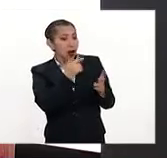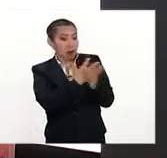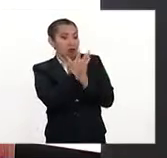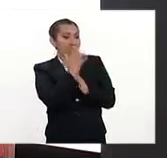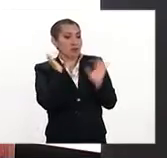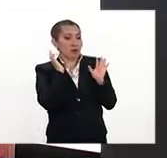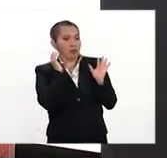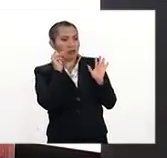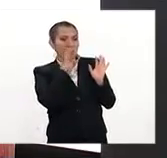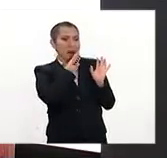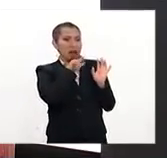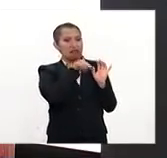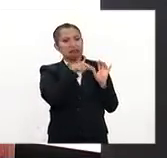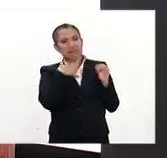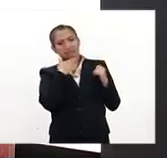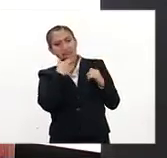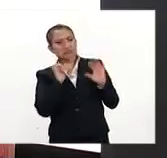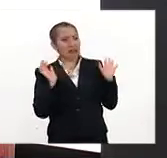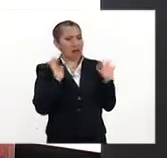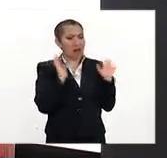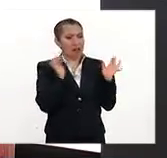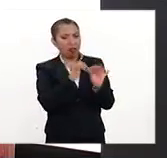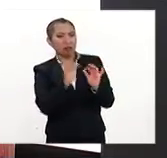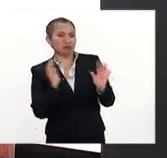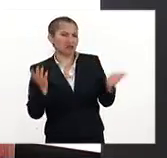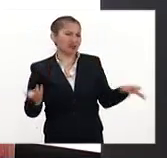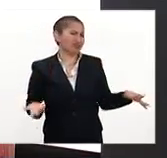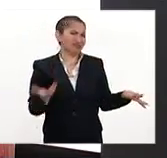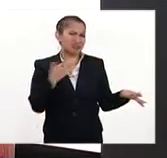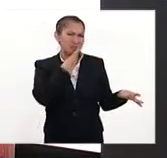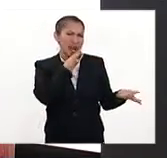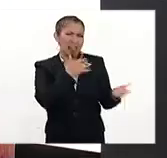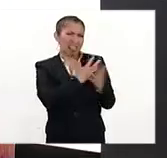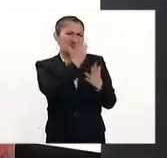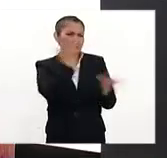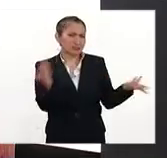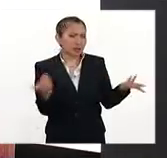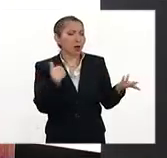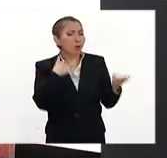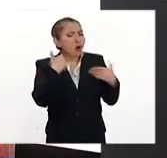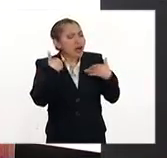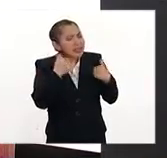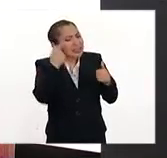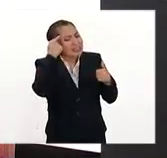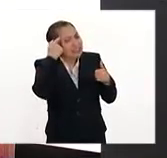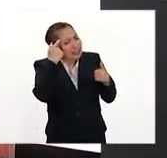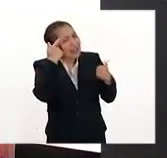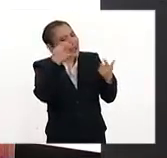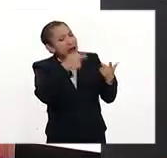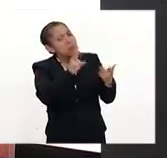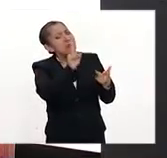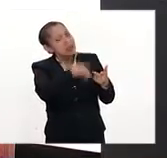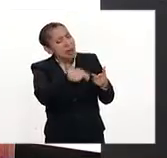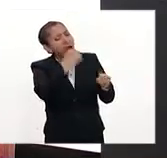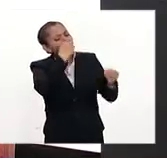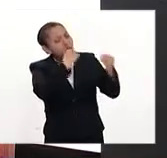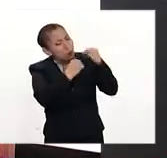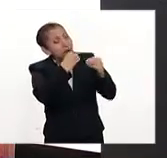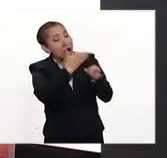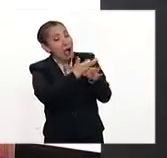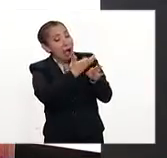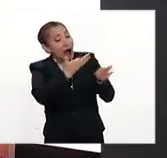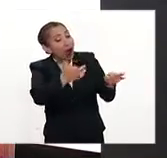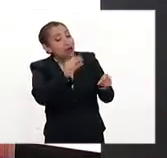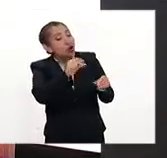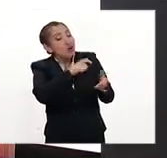también como satanizar cosas que probablemente tampoco son tan malas. Entonces, como el poder entender que realmente el consumo de hoy en